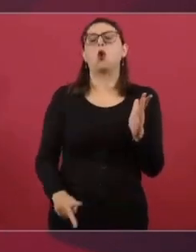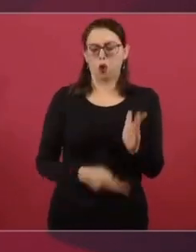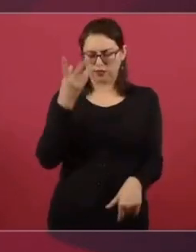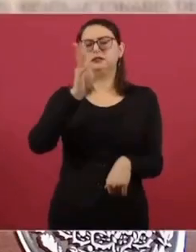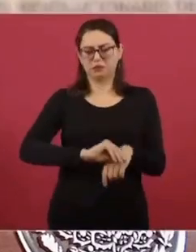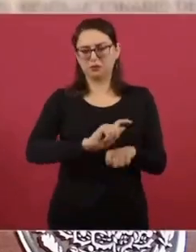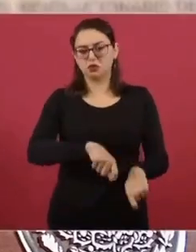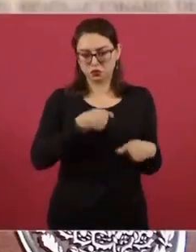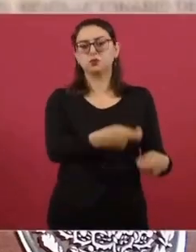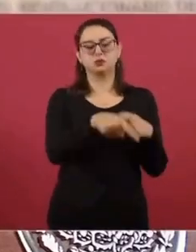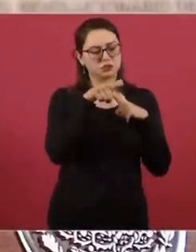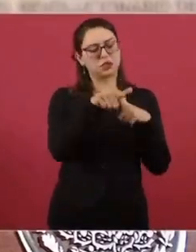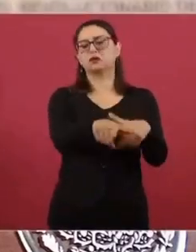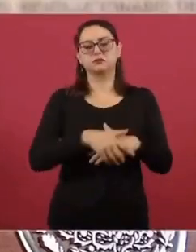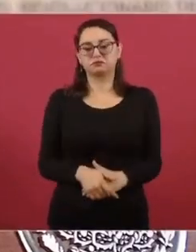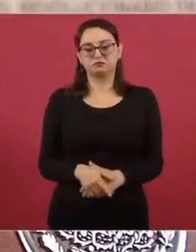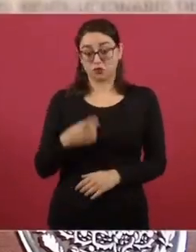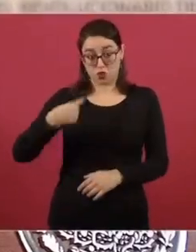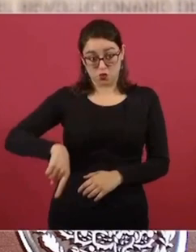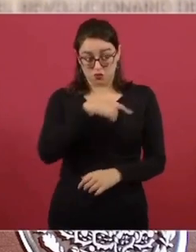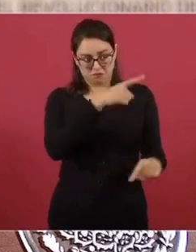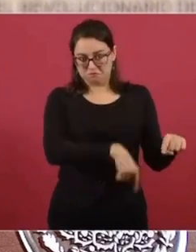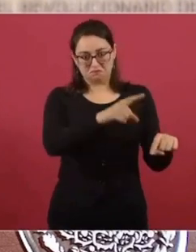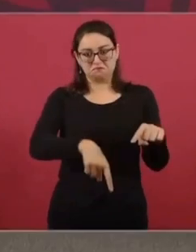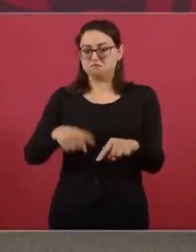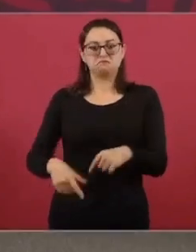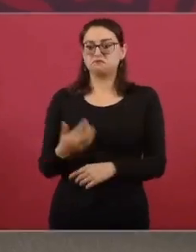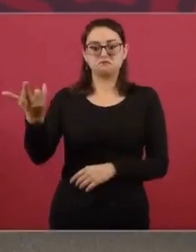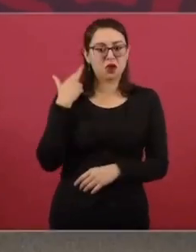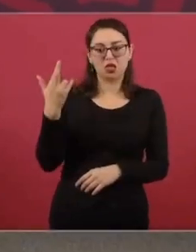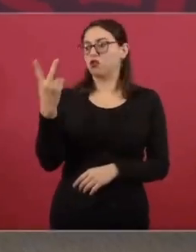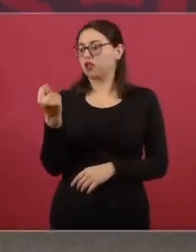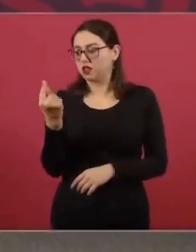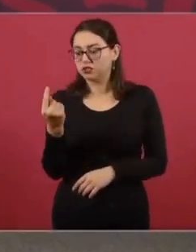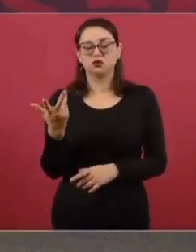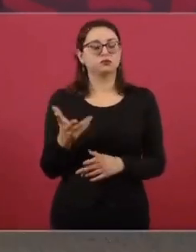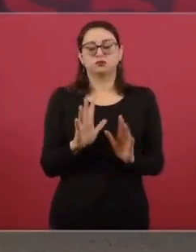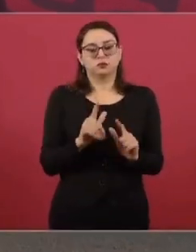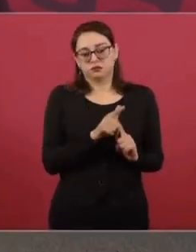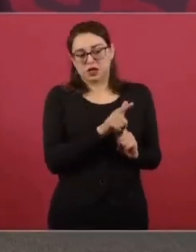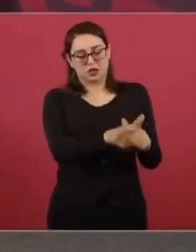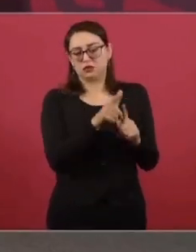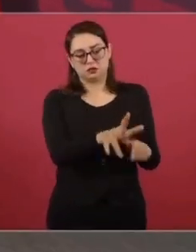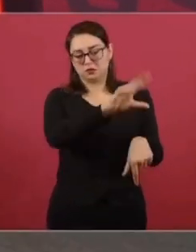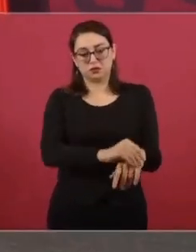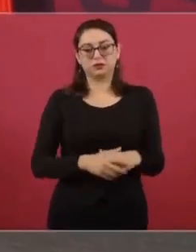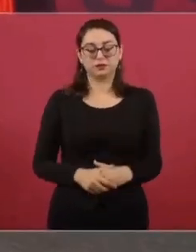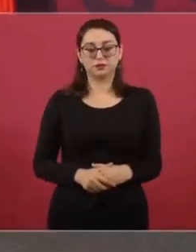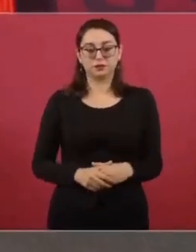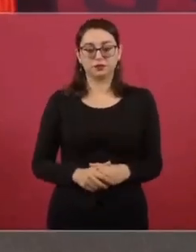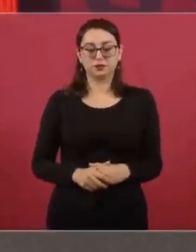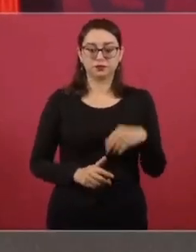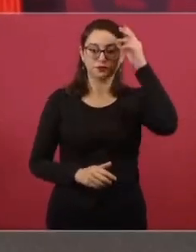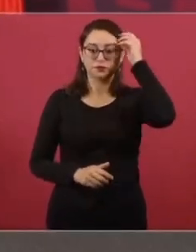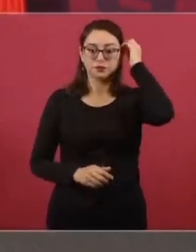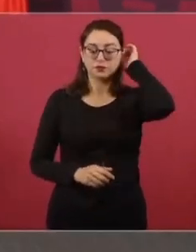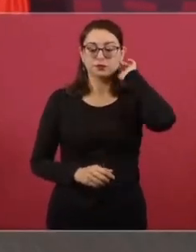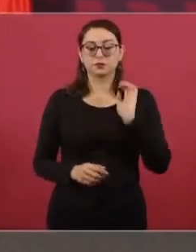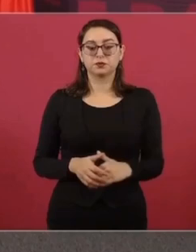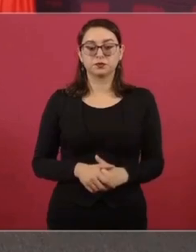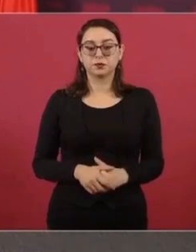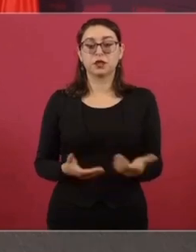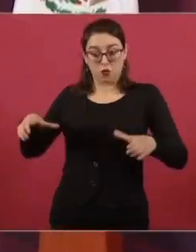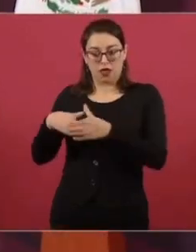cambiar reglas en lo que tiene que ver con concesiones de radio, de televisión. Lo que estamos haciendo es apoyando mucho